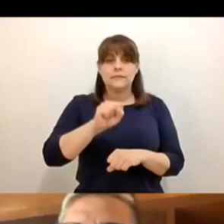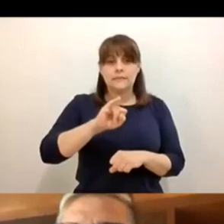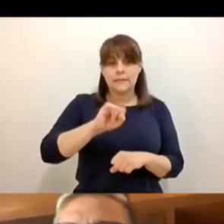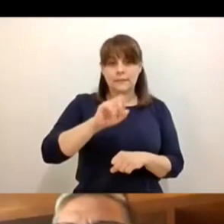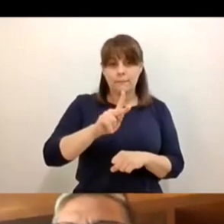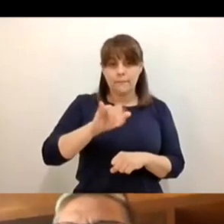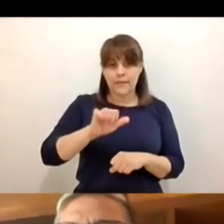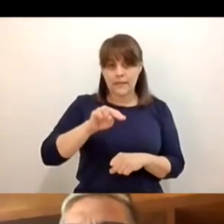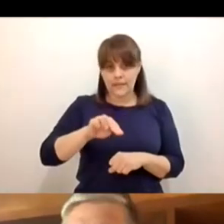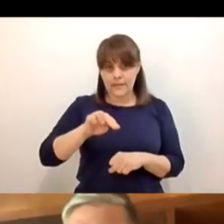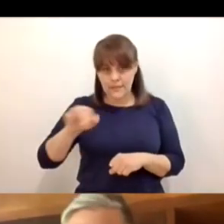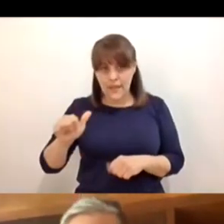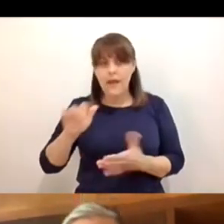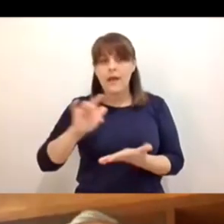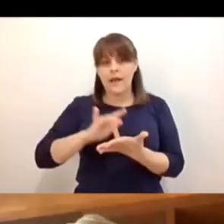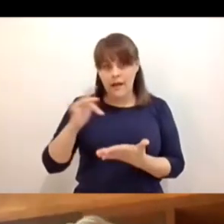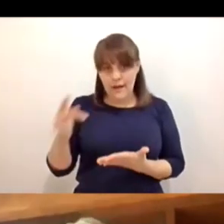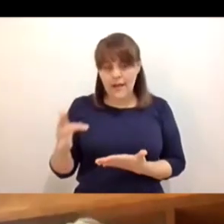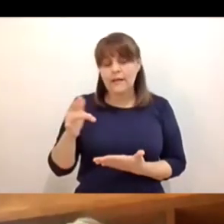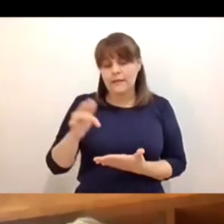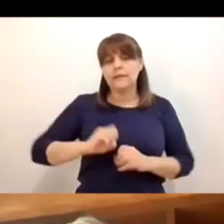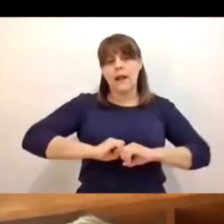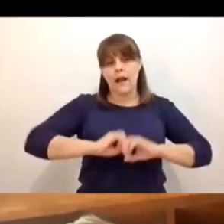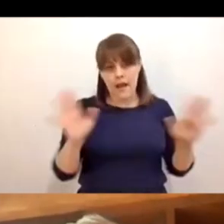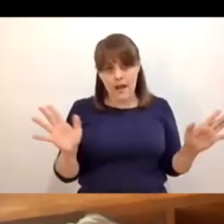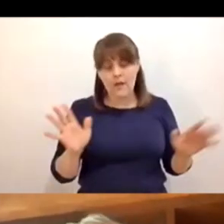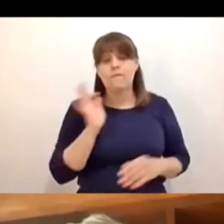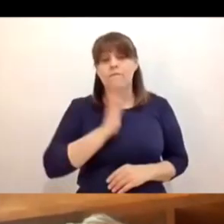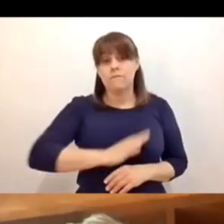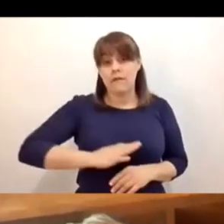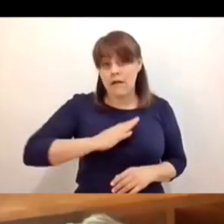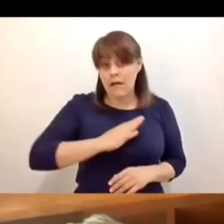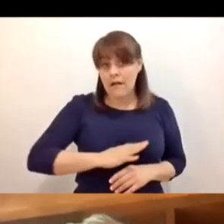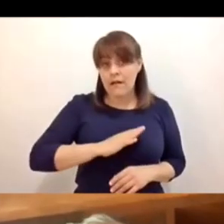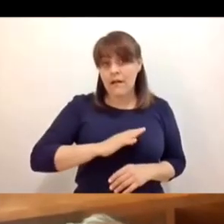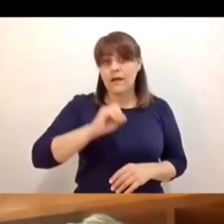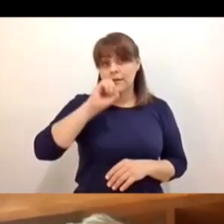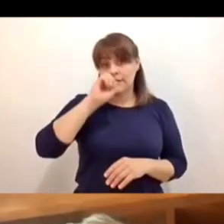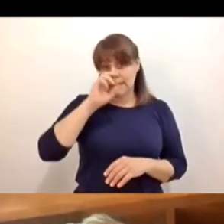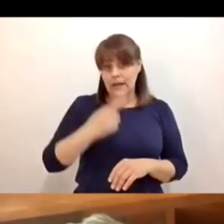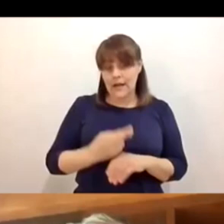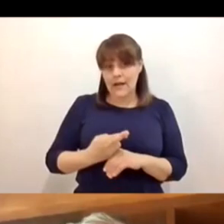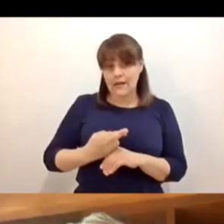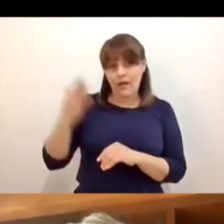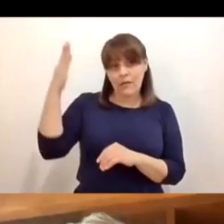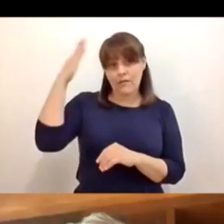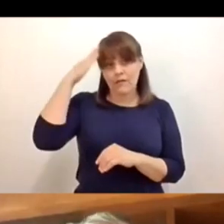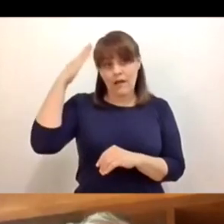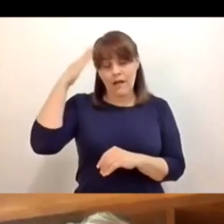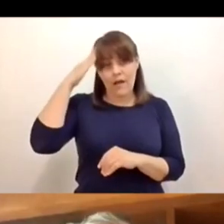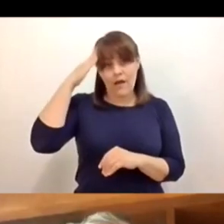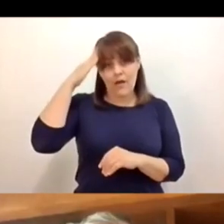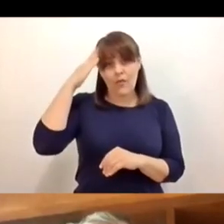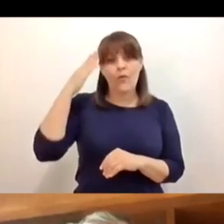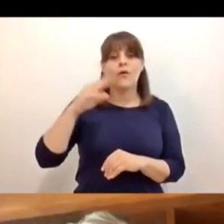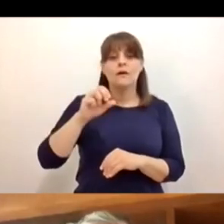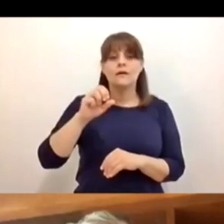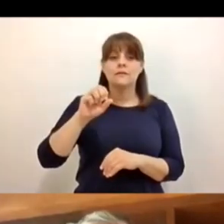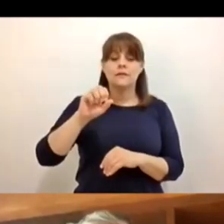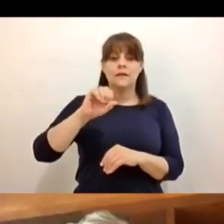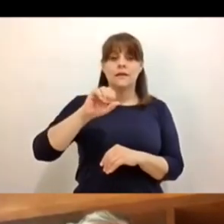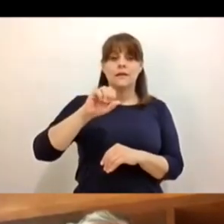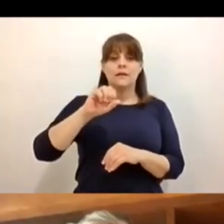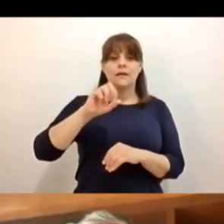Niñas y Adolescentes, a CIPINA, por supuesto a felicitar al secretario ejecutivo de CIPINA, Ricardo Bucio, por estos diálogos, pero sobre todo